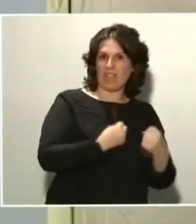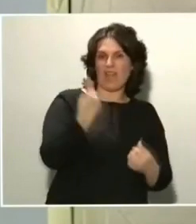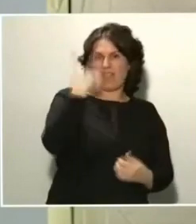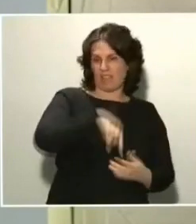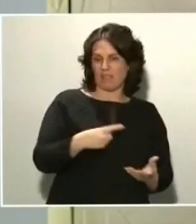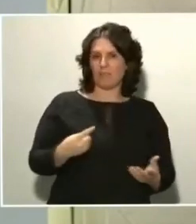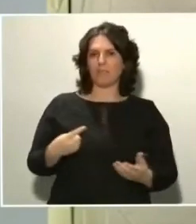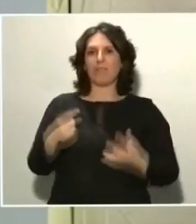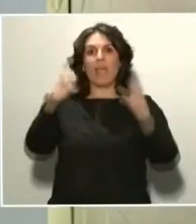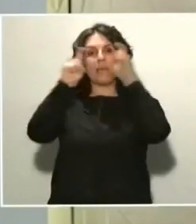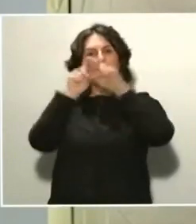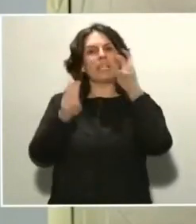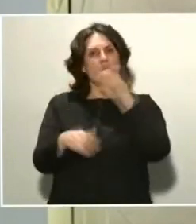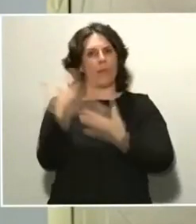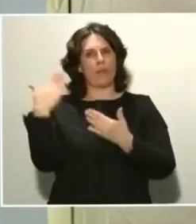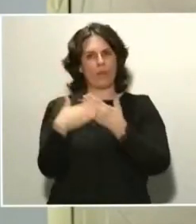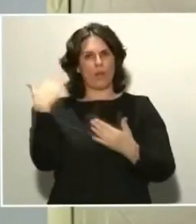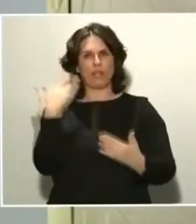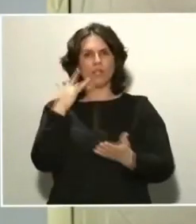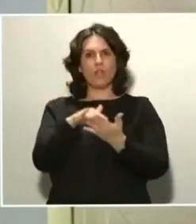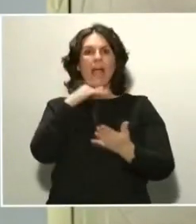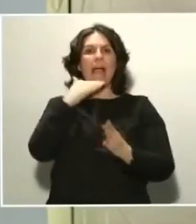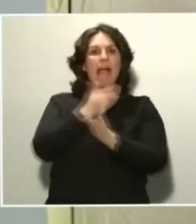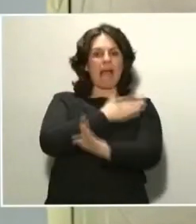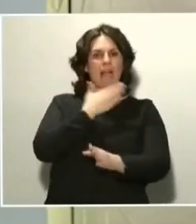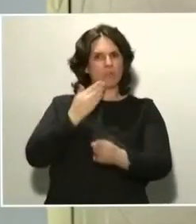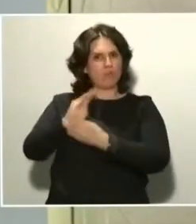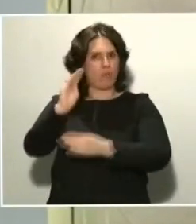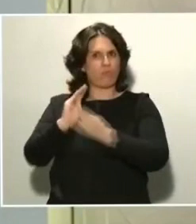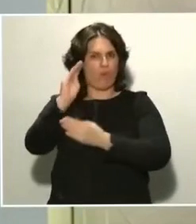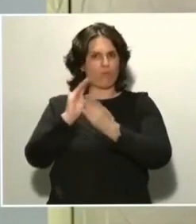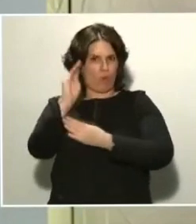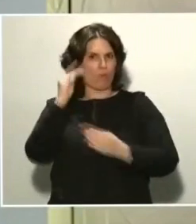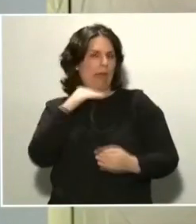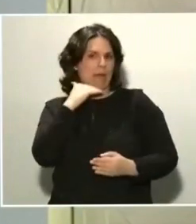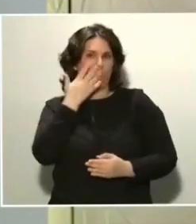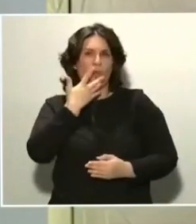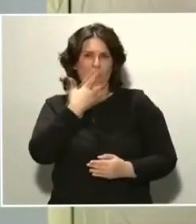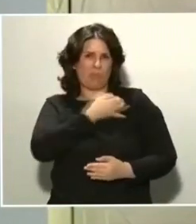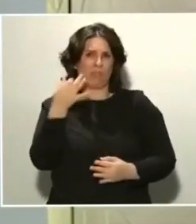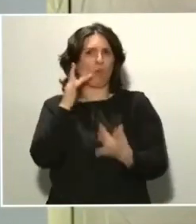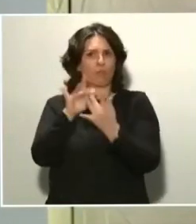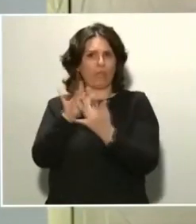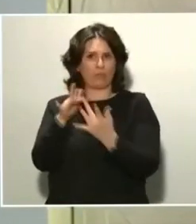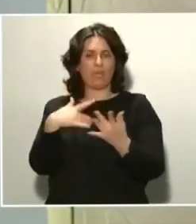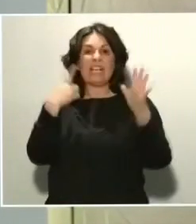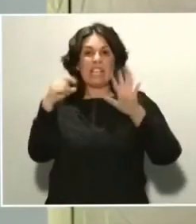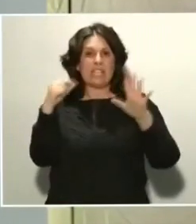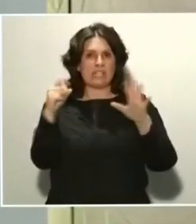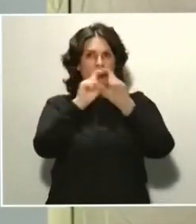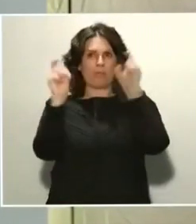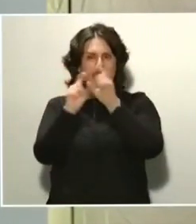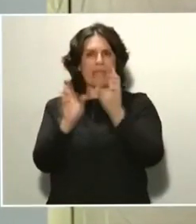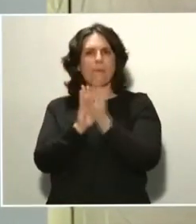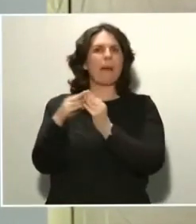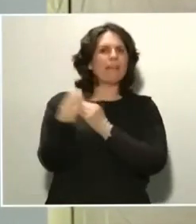innovadoras que han recibido en algún momento ayudas del CEDETI, los conocemos perfectamente y estamos en contacto con ellas. 60 empresas de material, más de 60 empresas de material